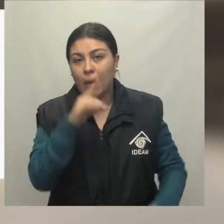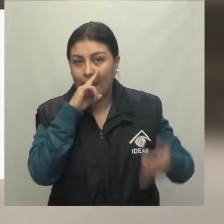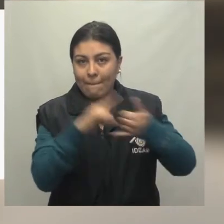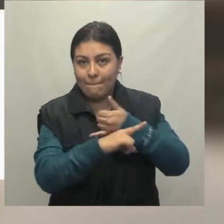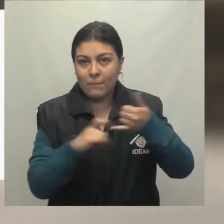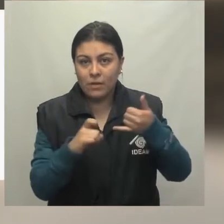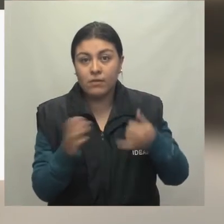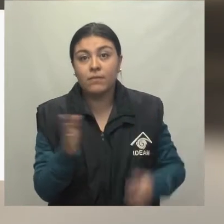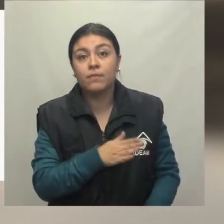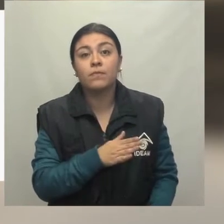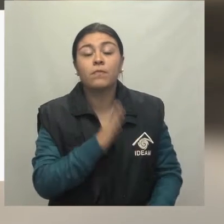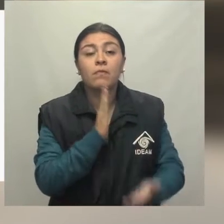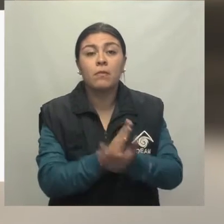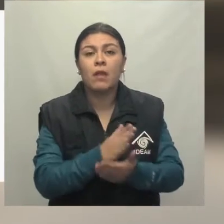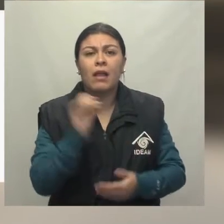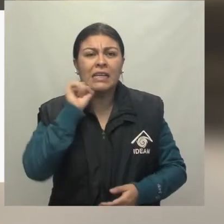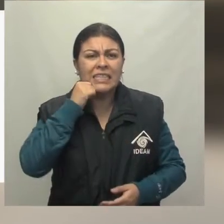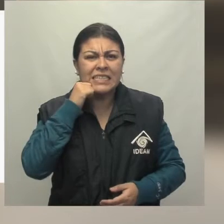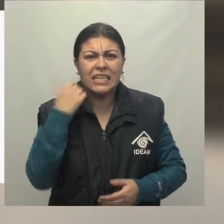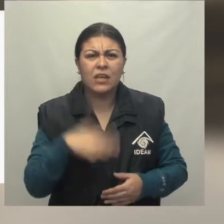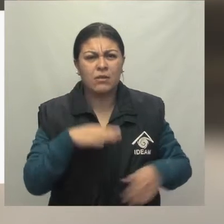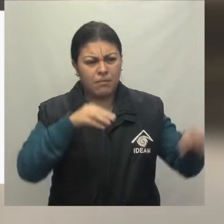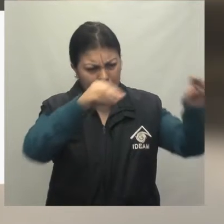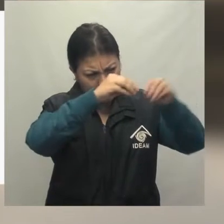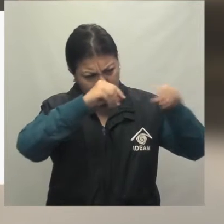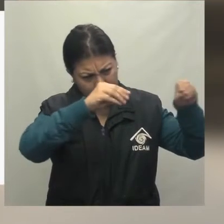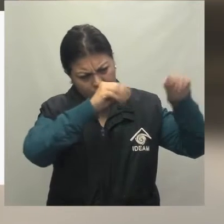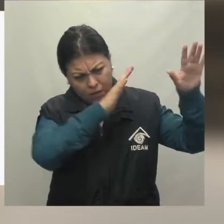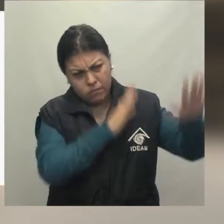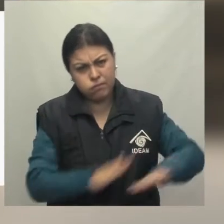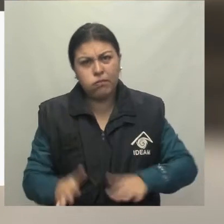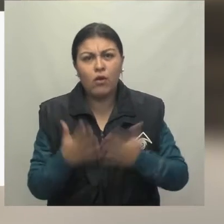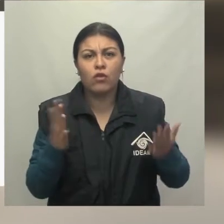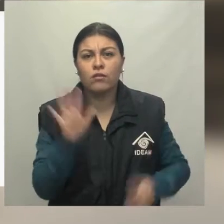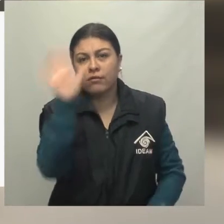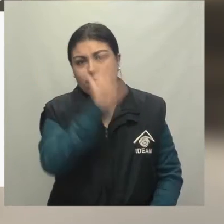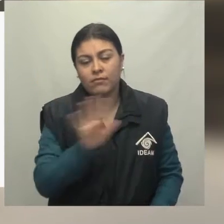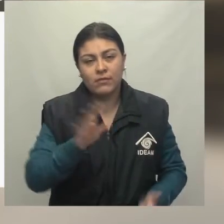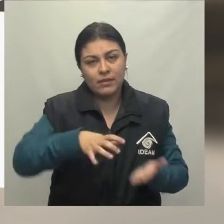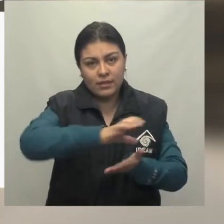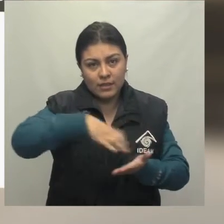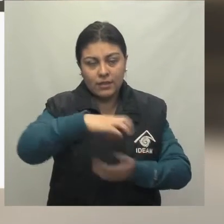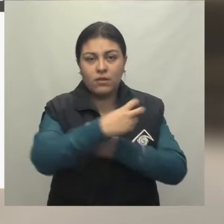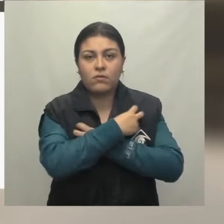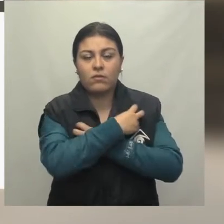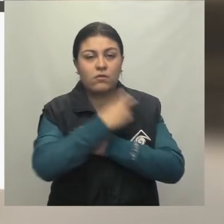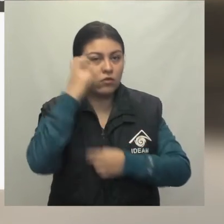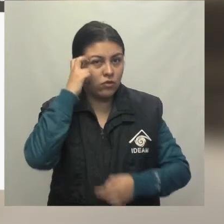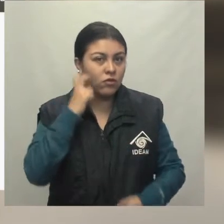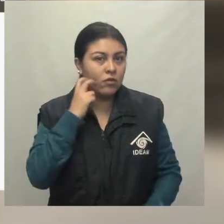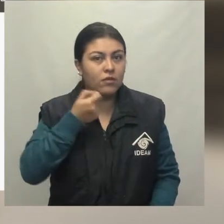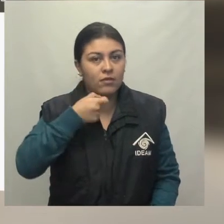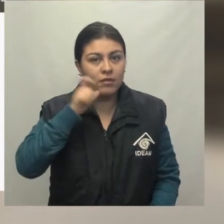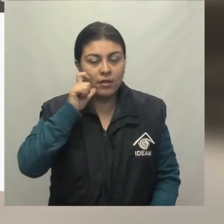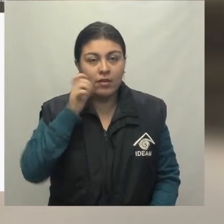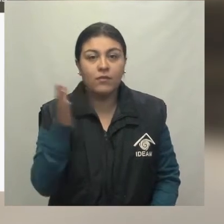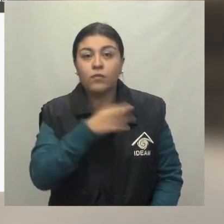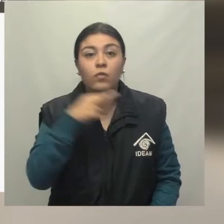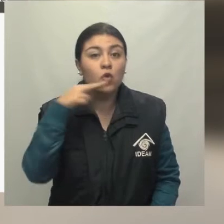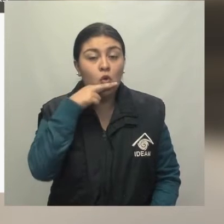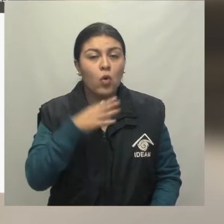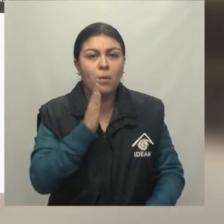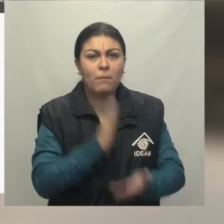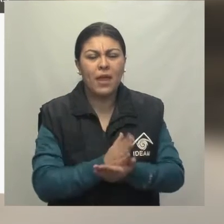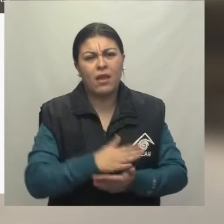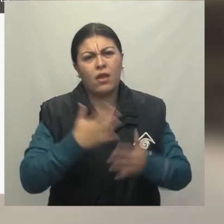probabilidad moderada de deslizamientos de tierra En los departamentos de Santander, Huila, Chocó y Caldas Alerta roja por alto